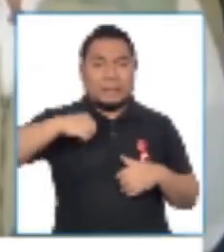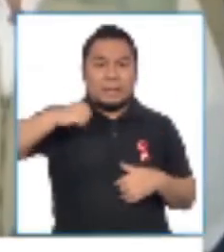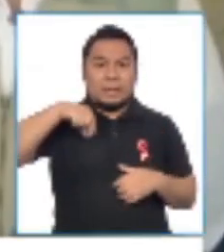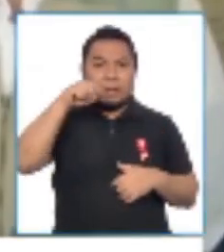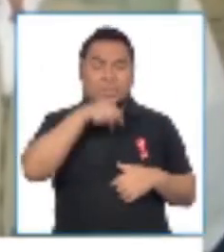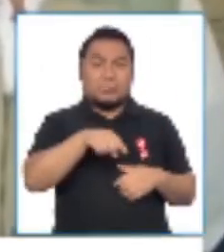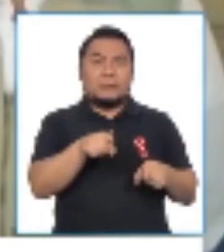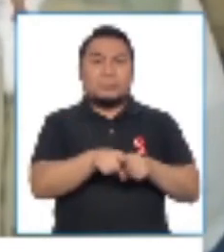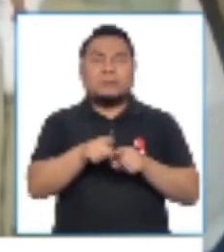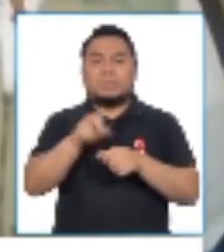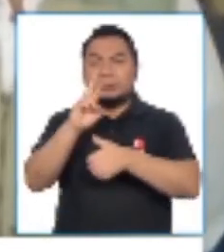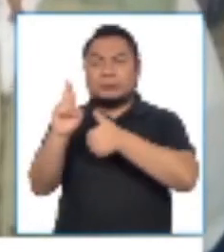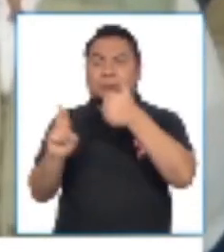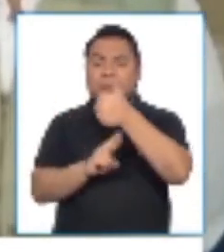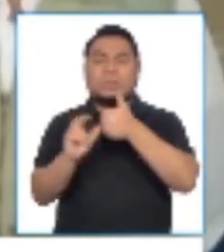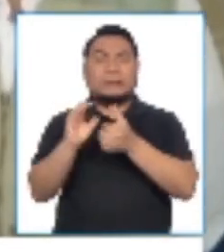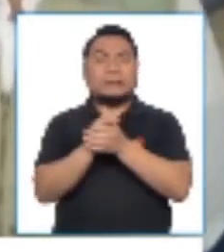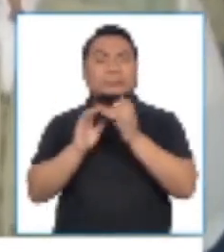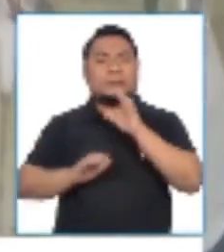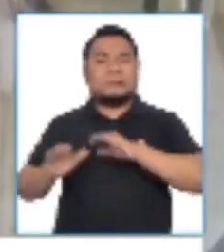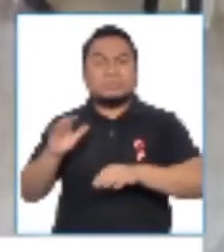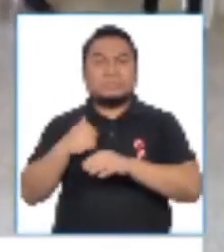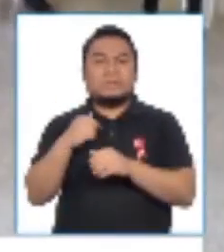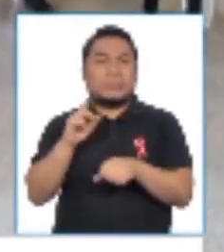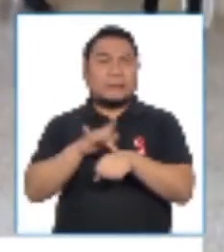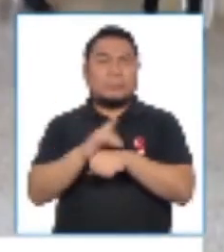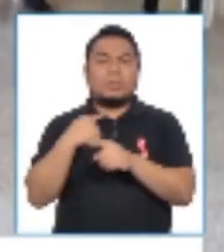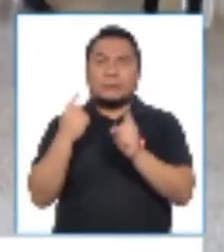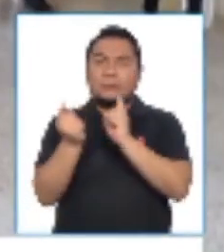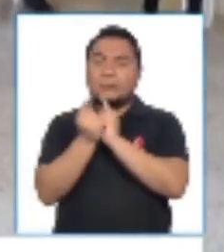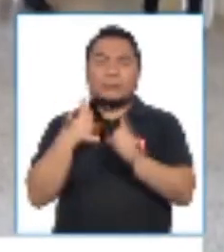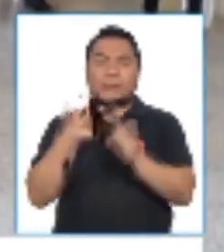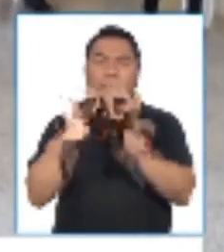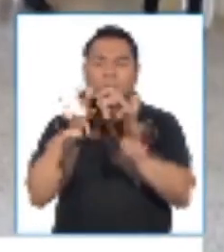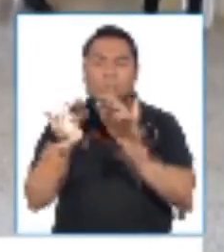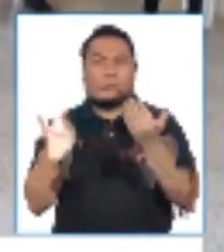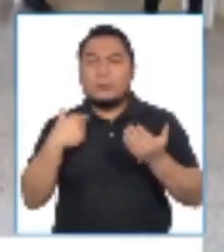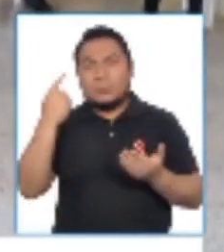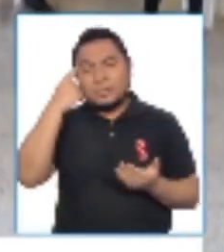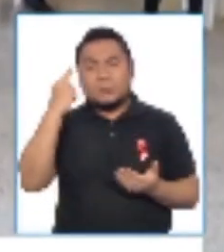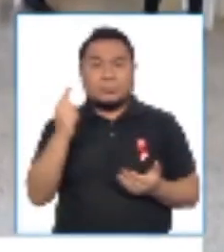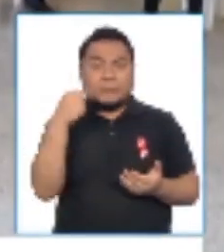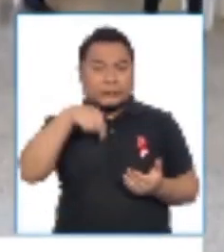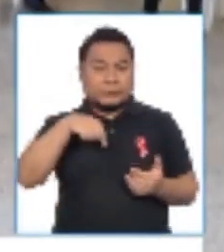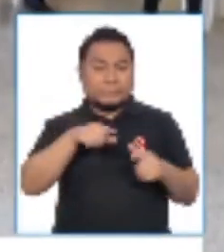pero también con el regidor de Chincha, estamos trabajando desde temprano, y la idea era...